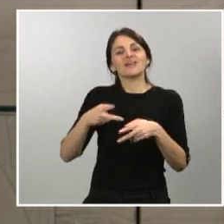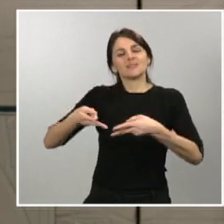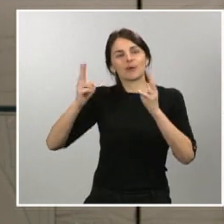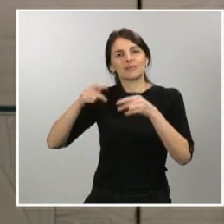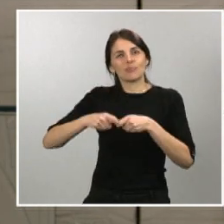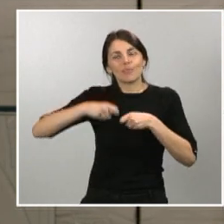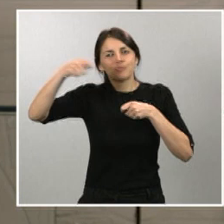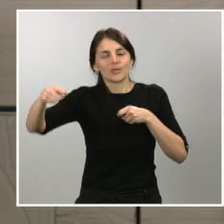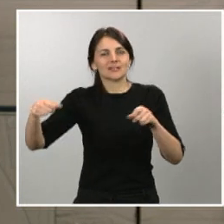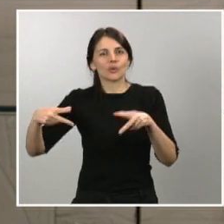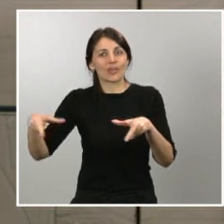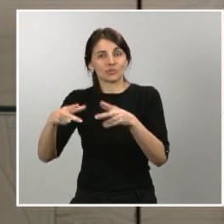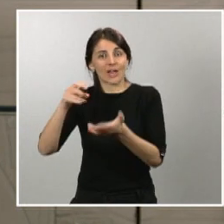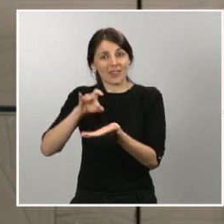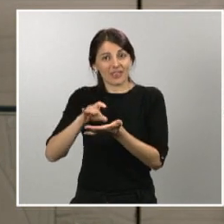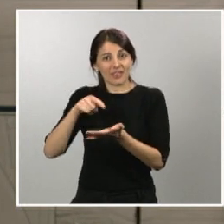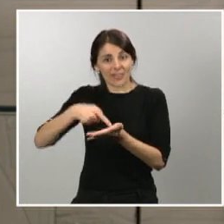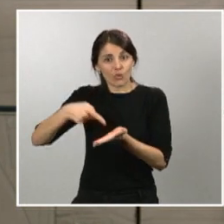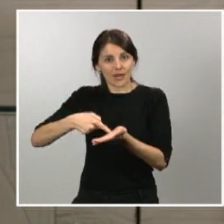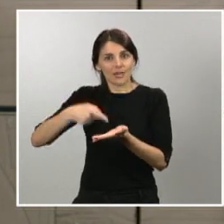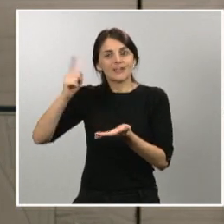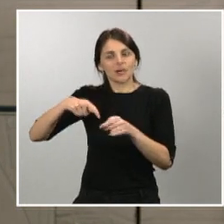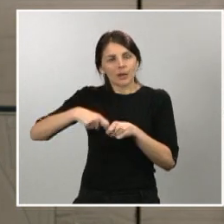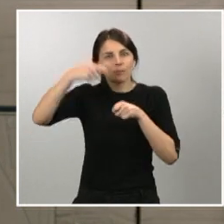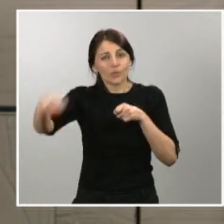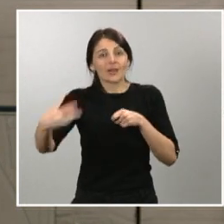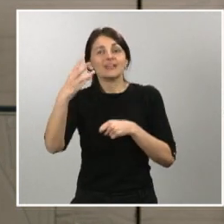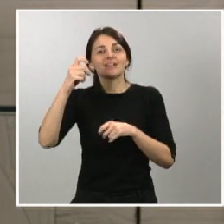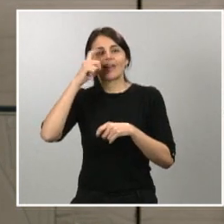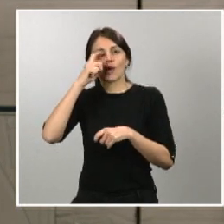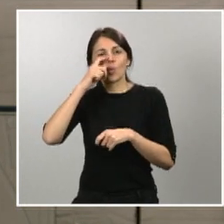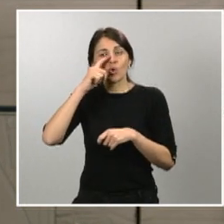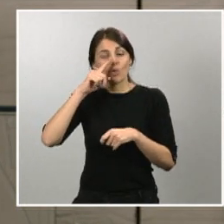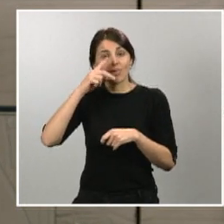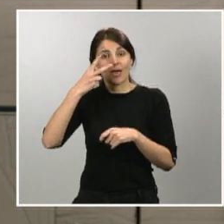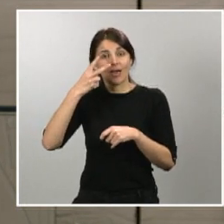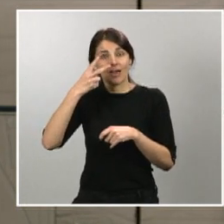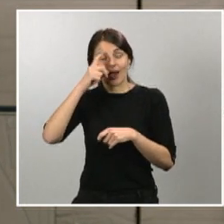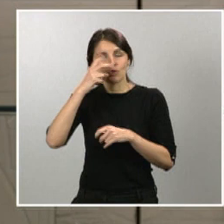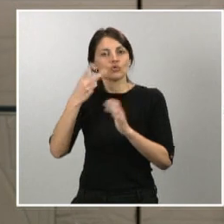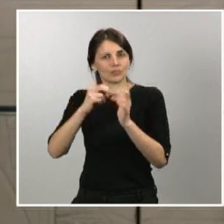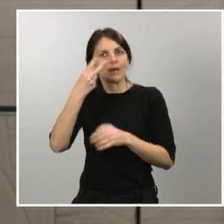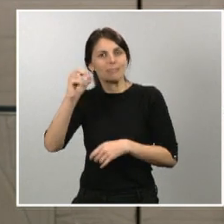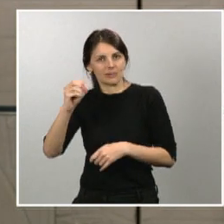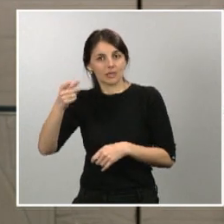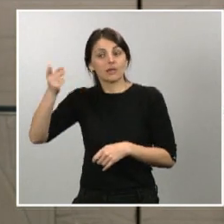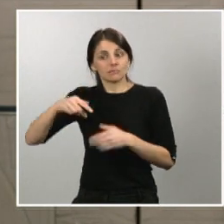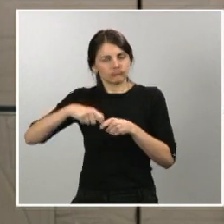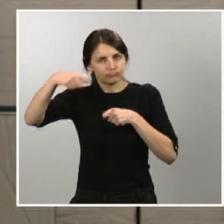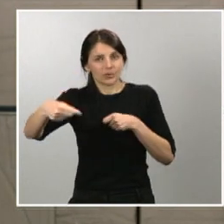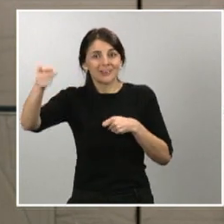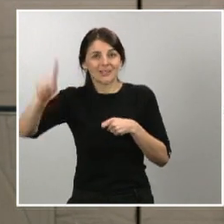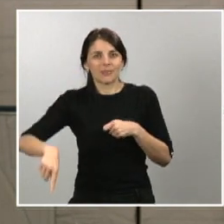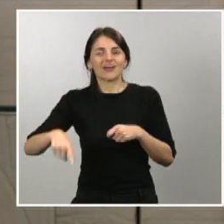social hasta el 30 de junio de 2020. Y se proporciona una moratoria del pago de las cuotas por los días trabajados